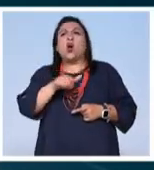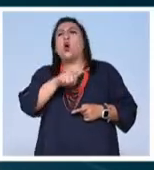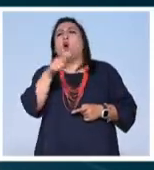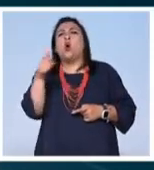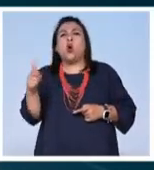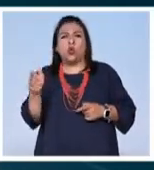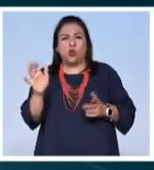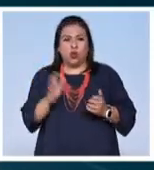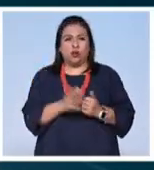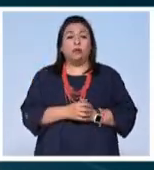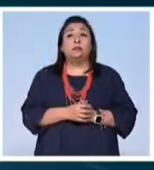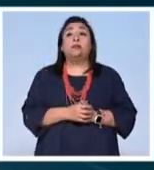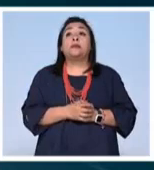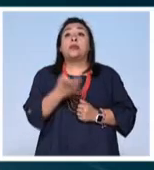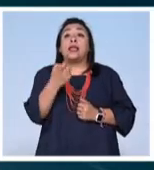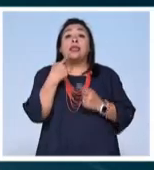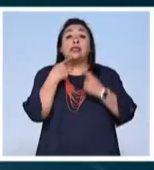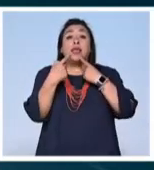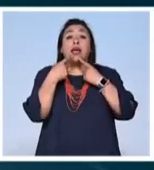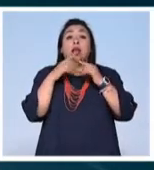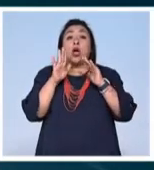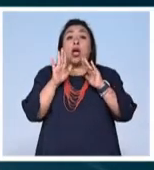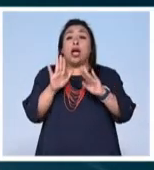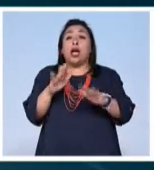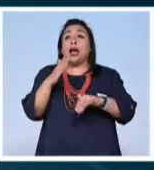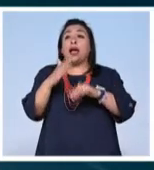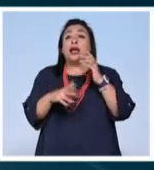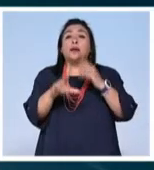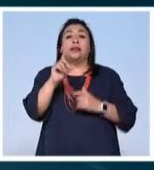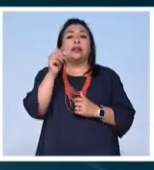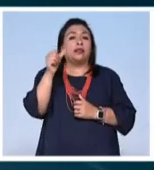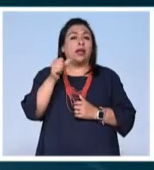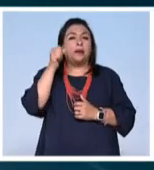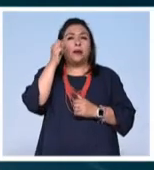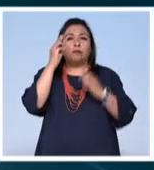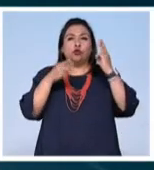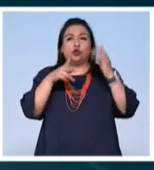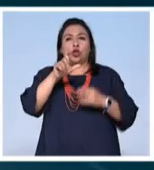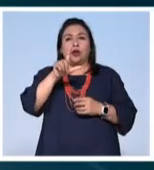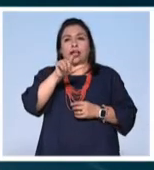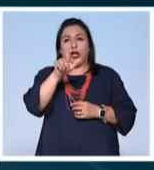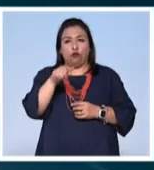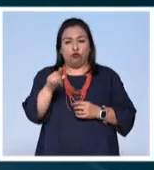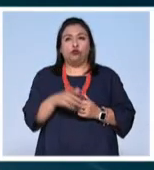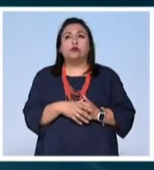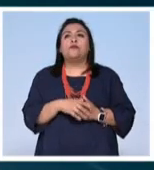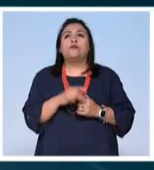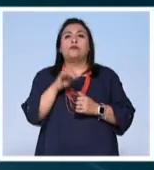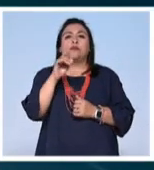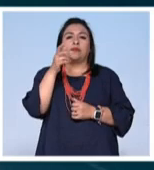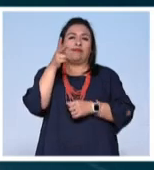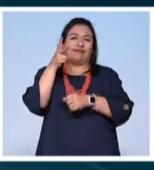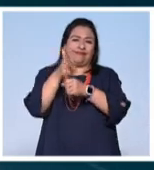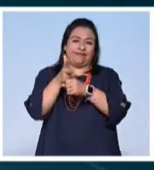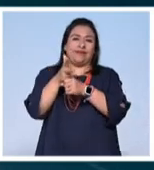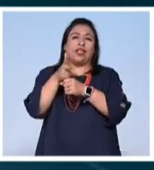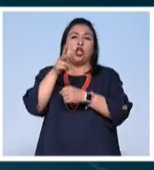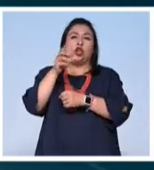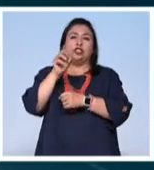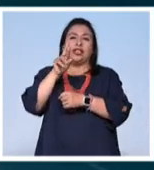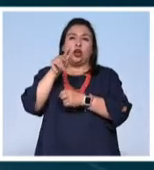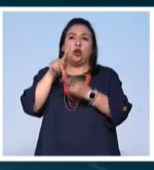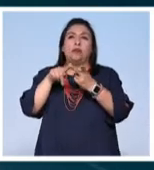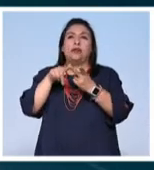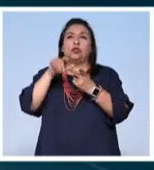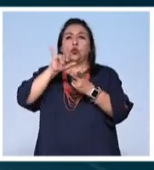otro este diálogo permanecerá hasta el 30 de abril en el museo caluz con imágenes de Oscar López y Juan